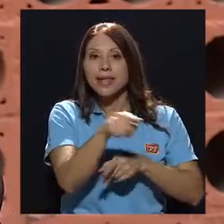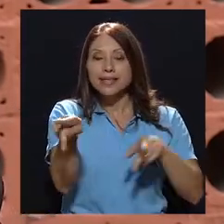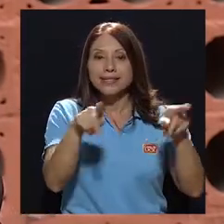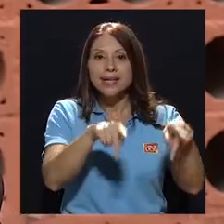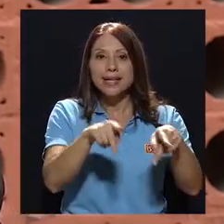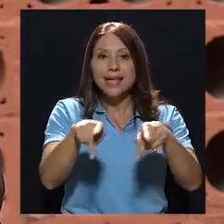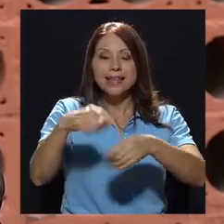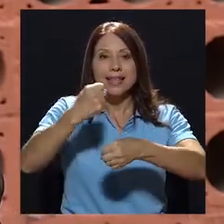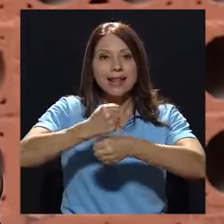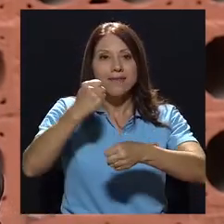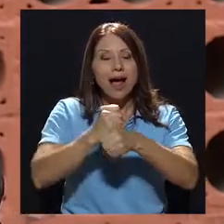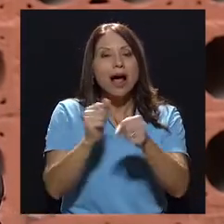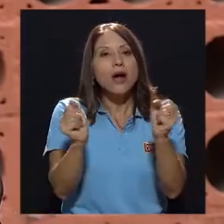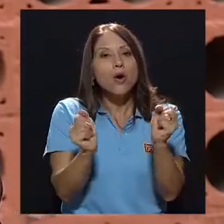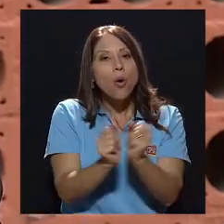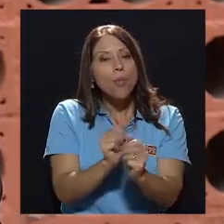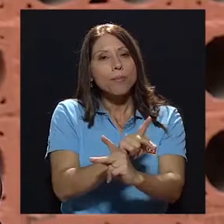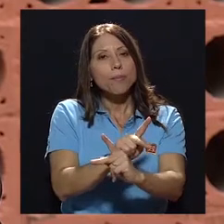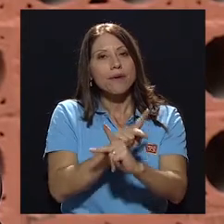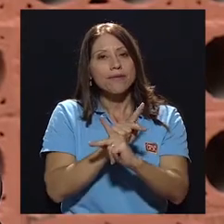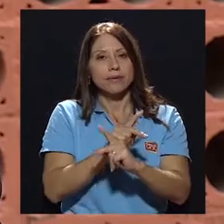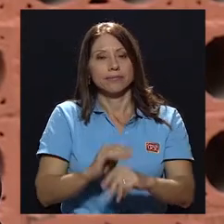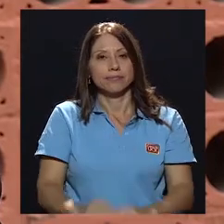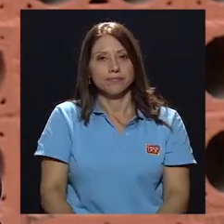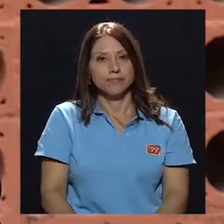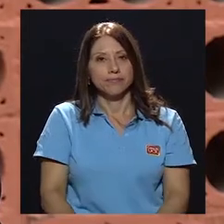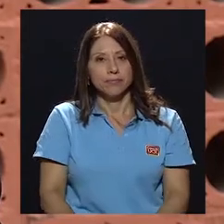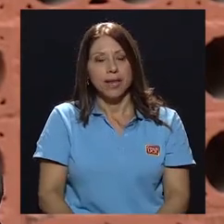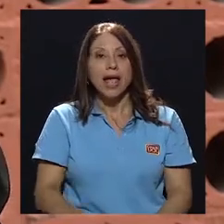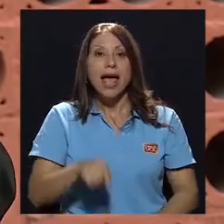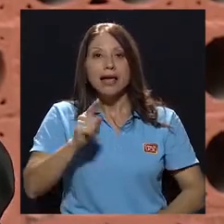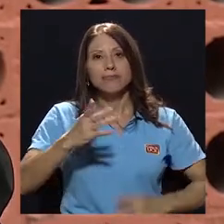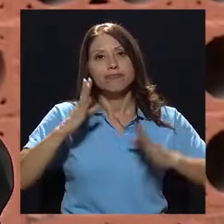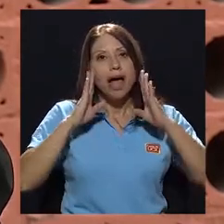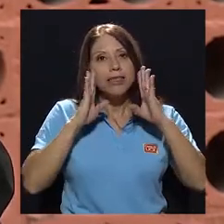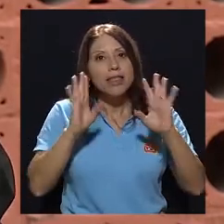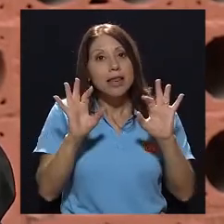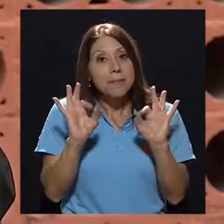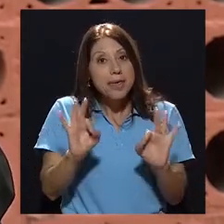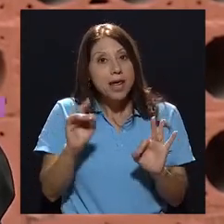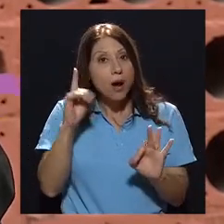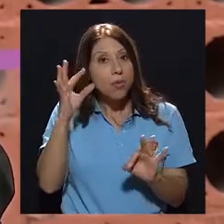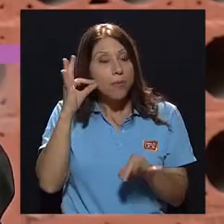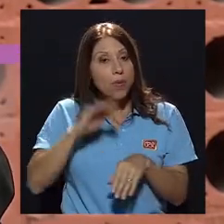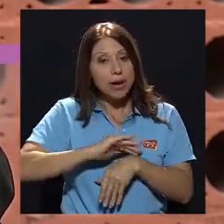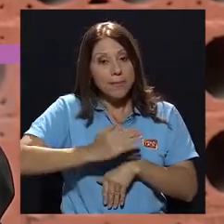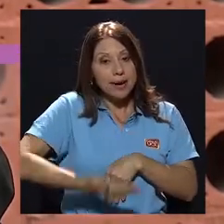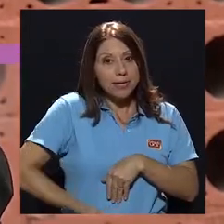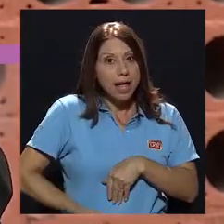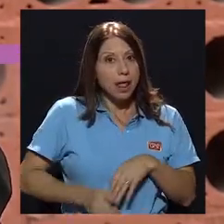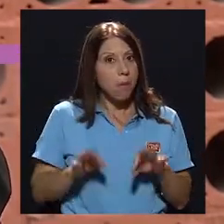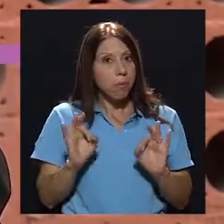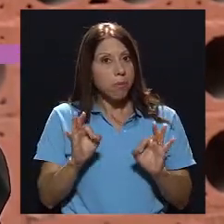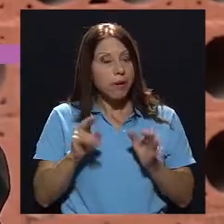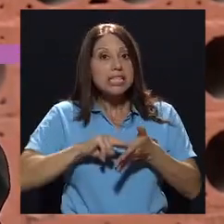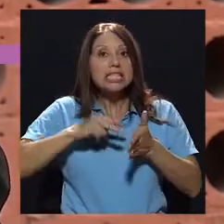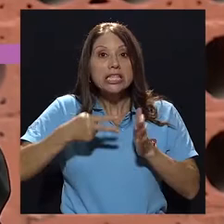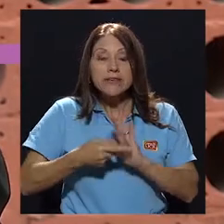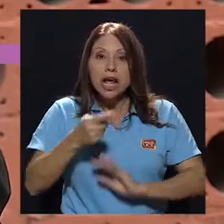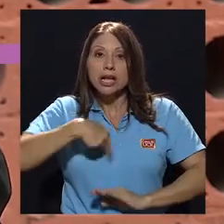que trabaja con la prevención. El hecho de atender bien una embarazada implica que estamos